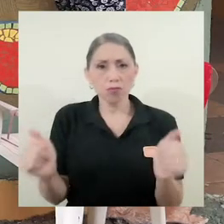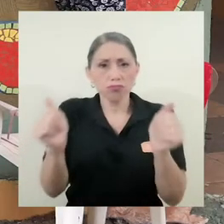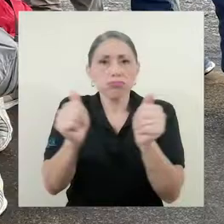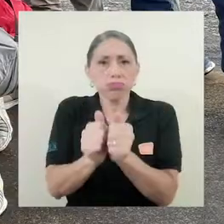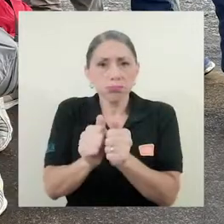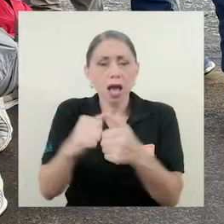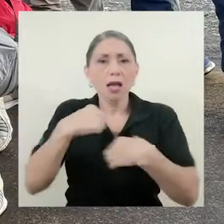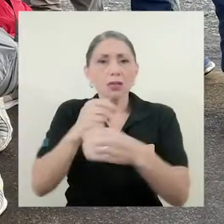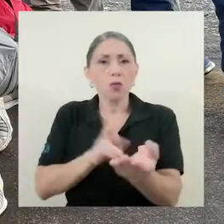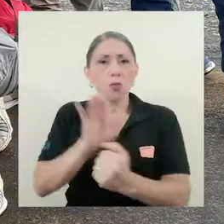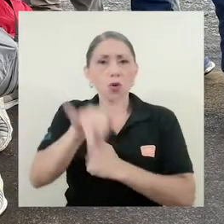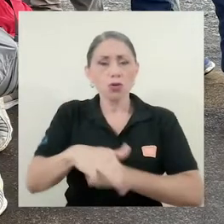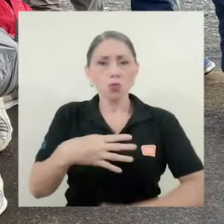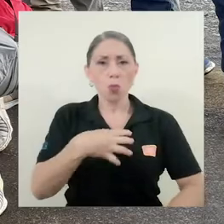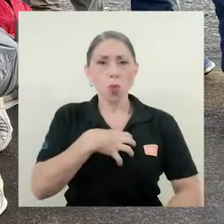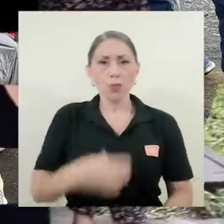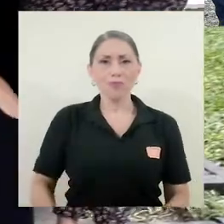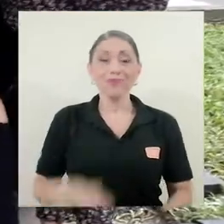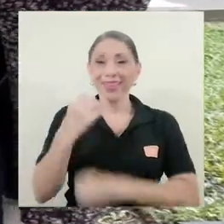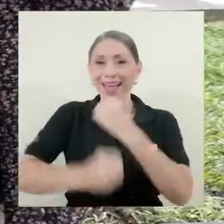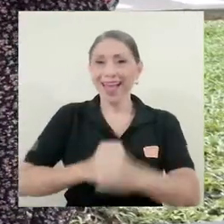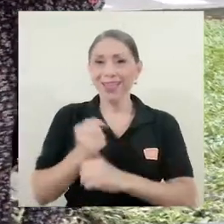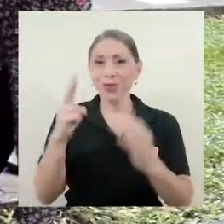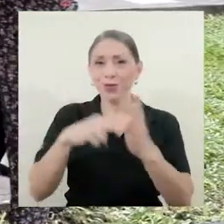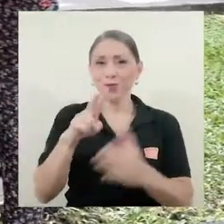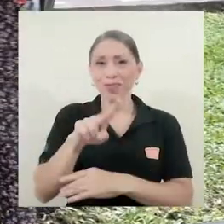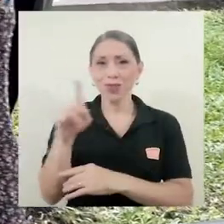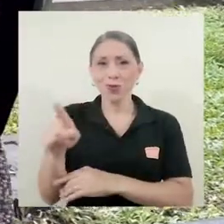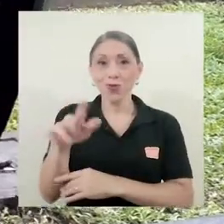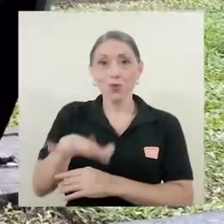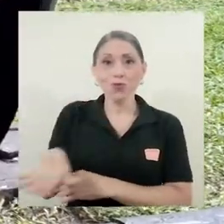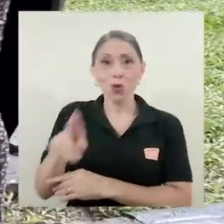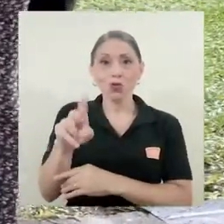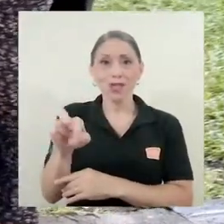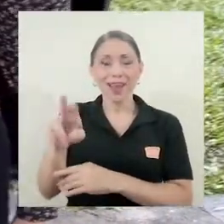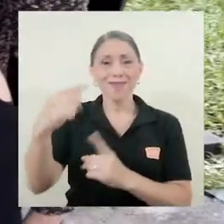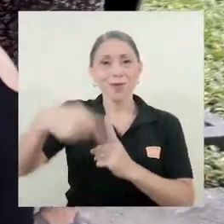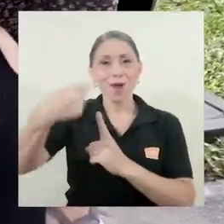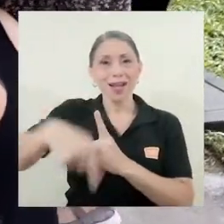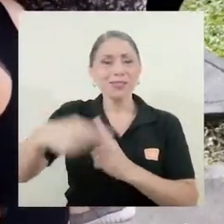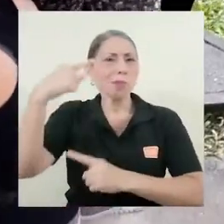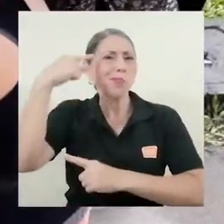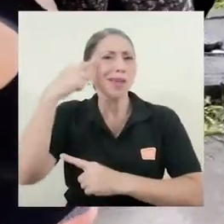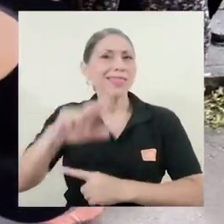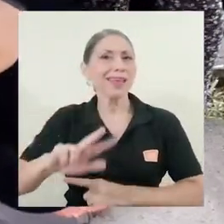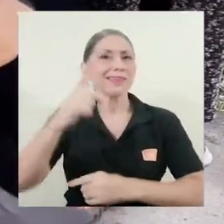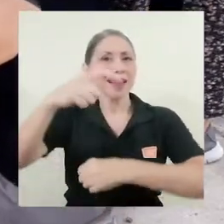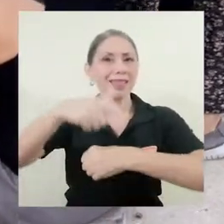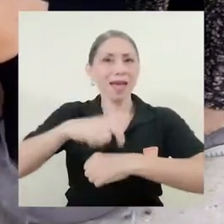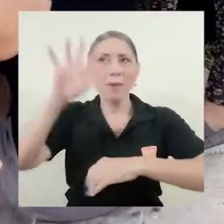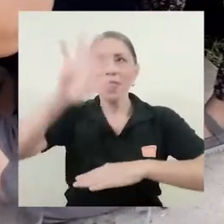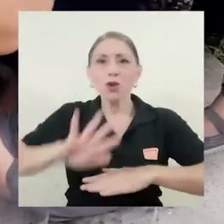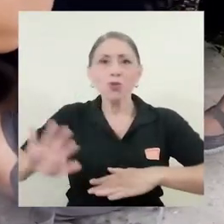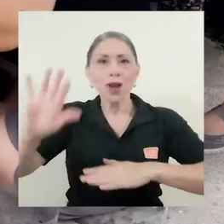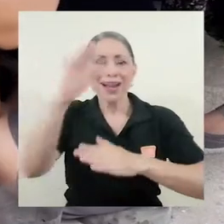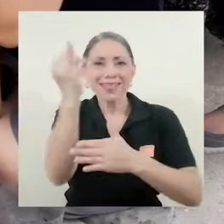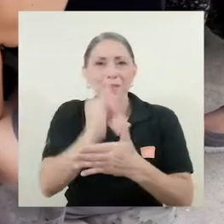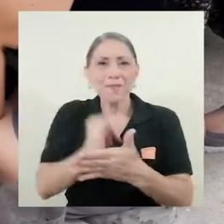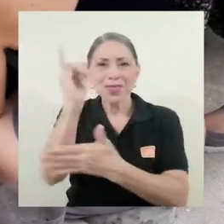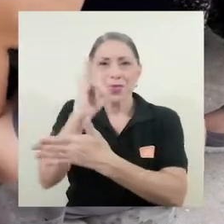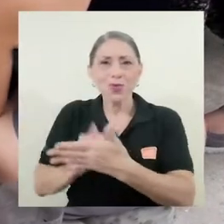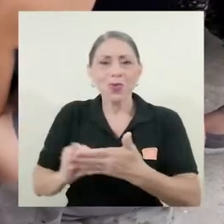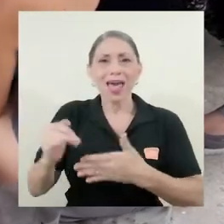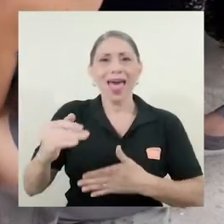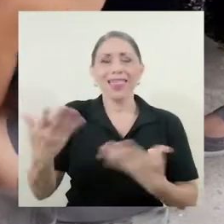se juntan para hacer un proyecto propio. Para el año 2021, el recinto de Huápiles proyecta la tercera etapa de los murales